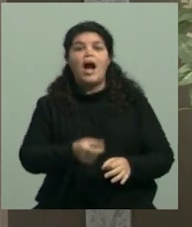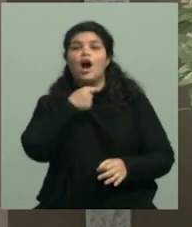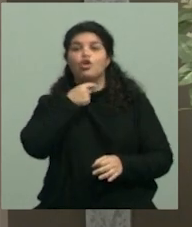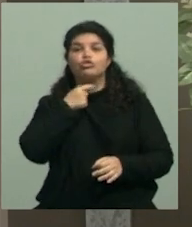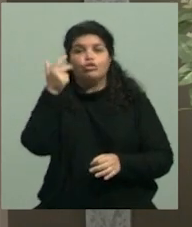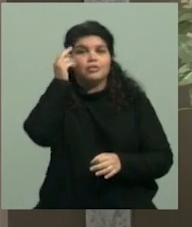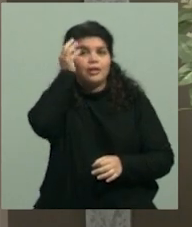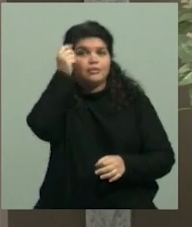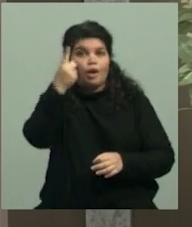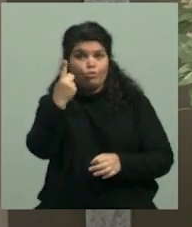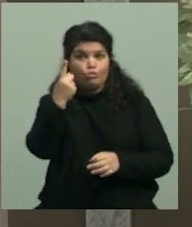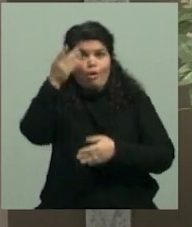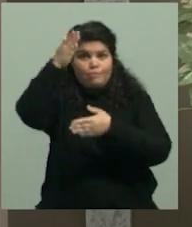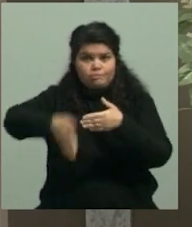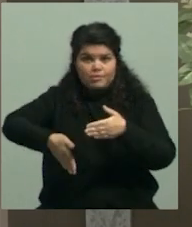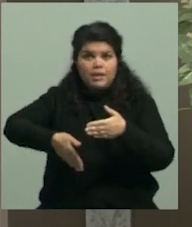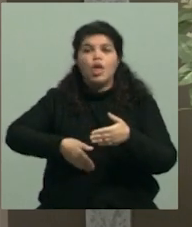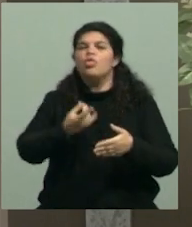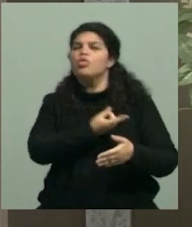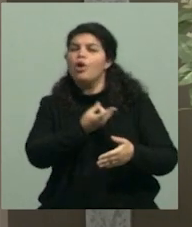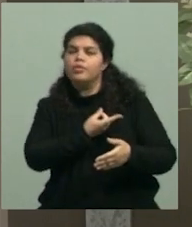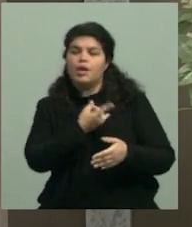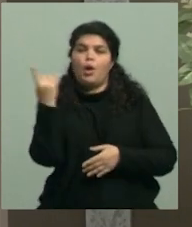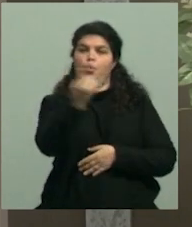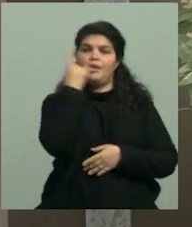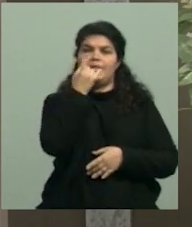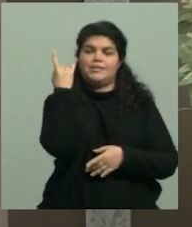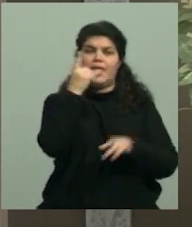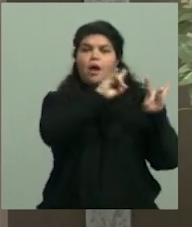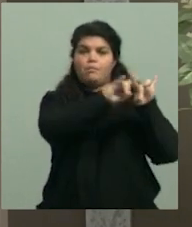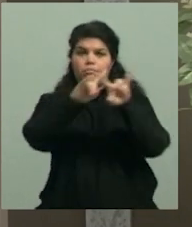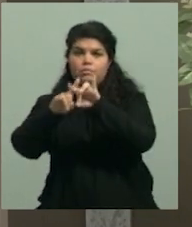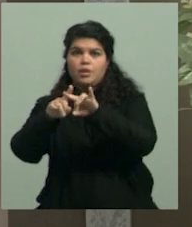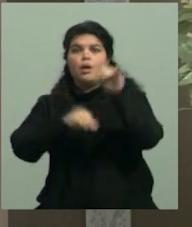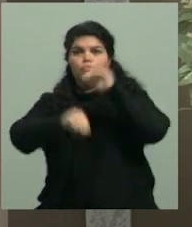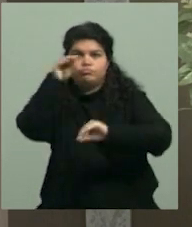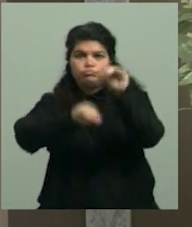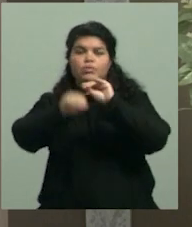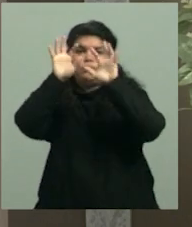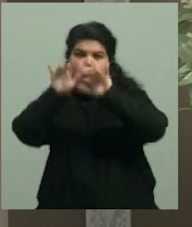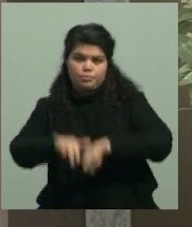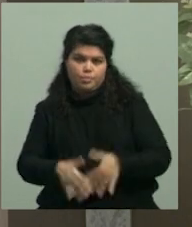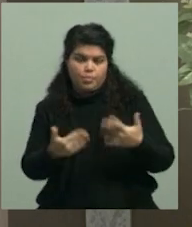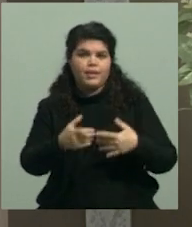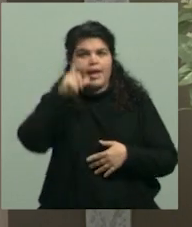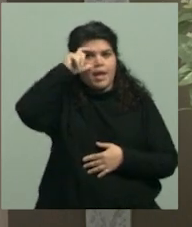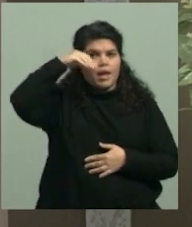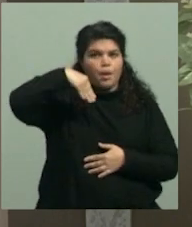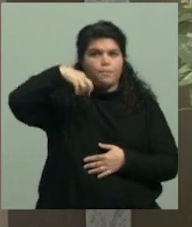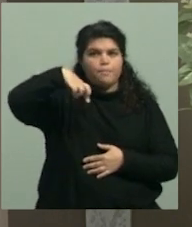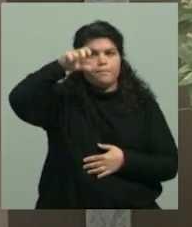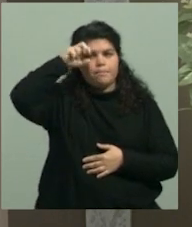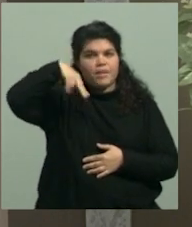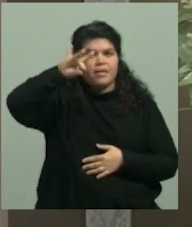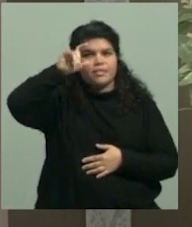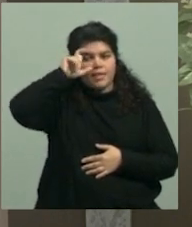para inscribirse en las redes sociales de la universidad, propias de la Emprende U, y del área de vinculación de la universidad,